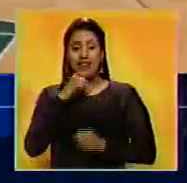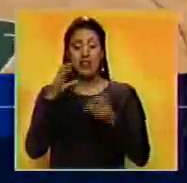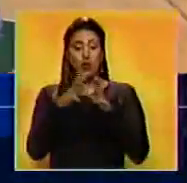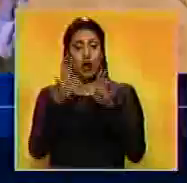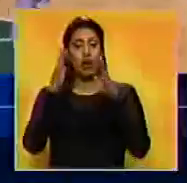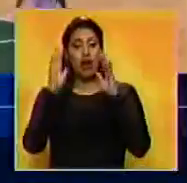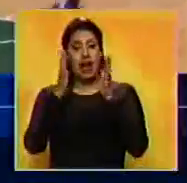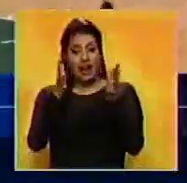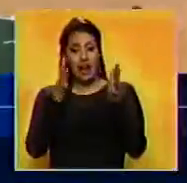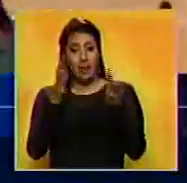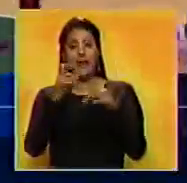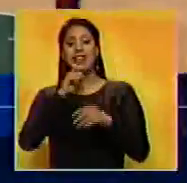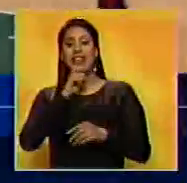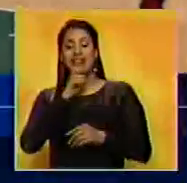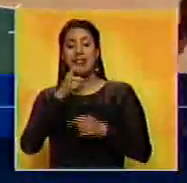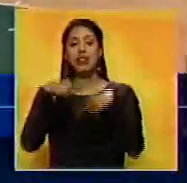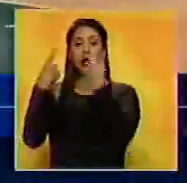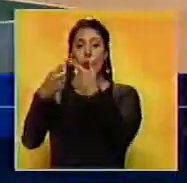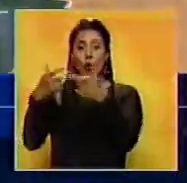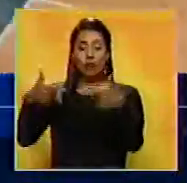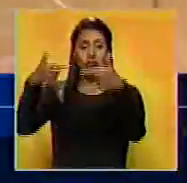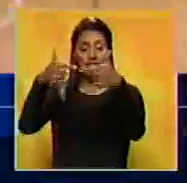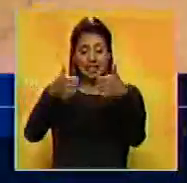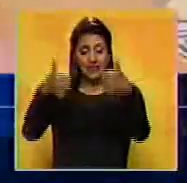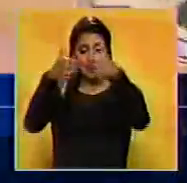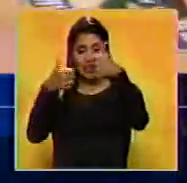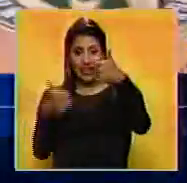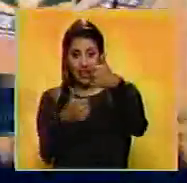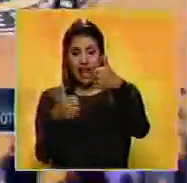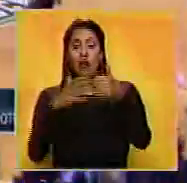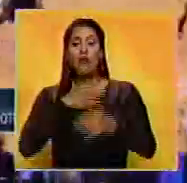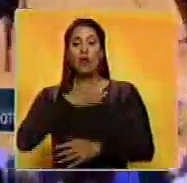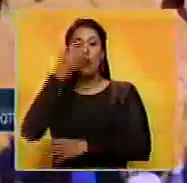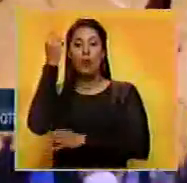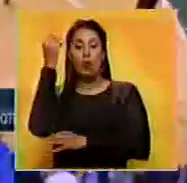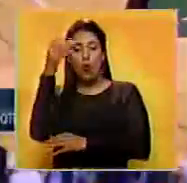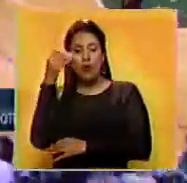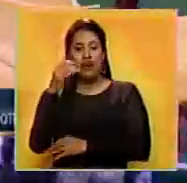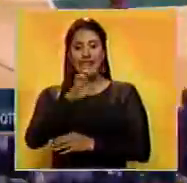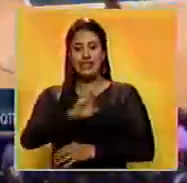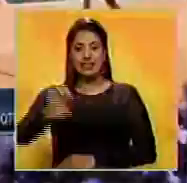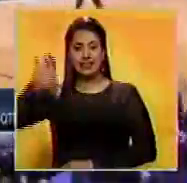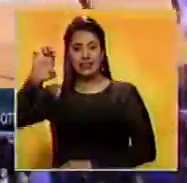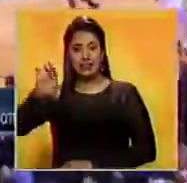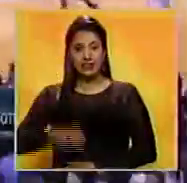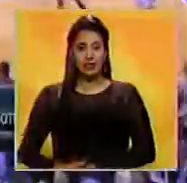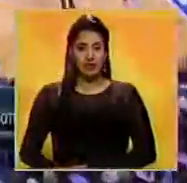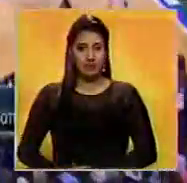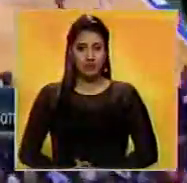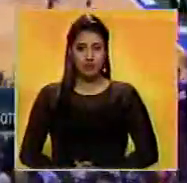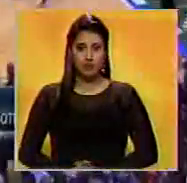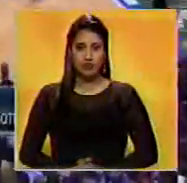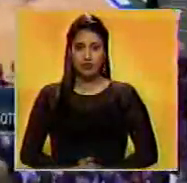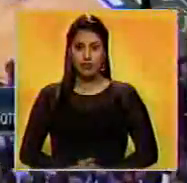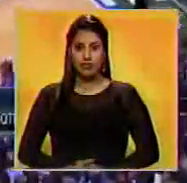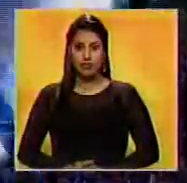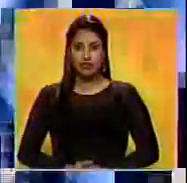campeones, los cabalillos de Cleveland en las semifinales de la conferencia este. No problem for the finish of Demar DeRozan.